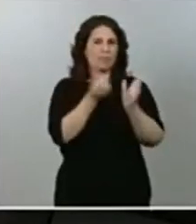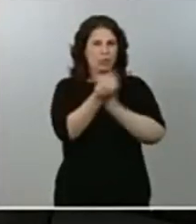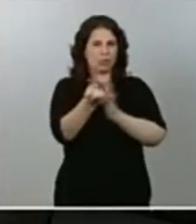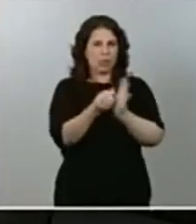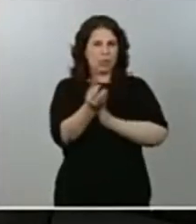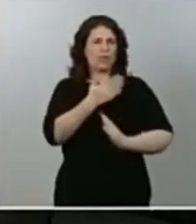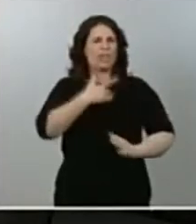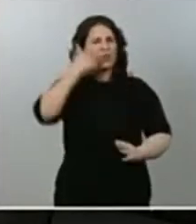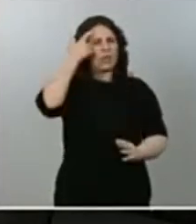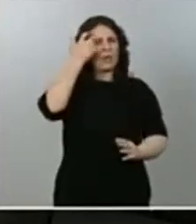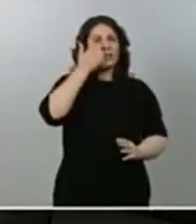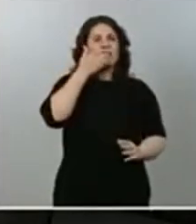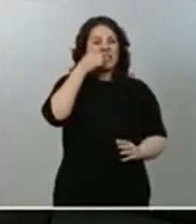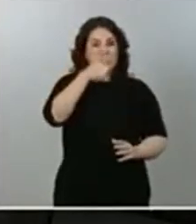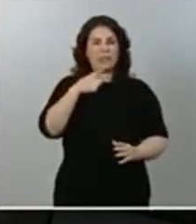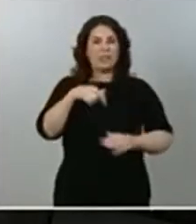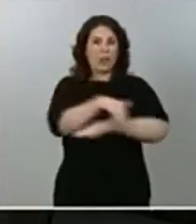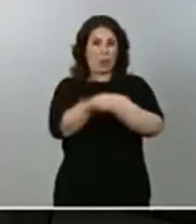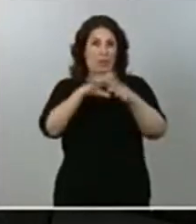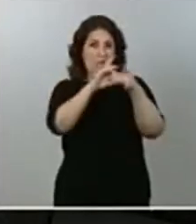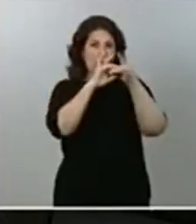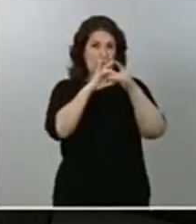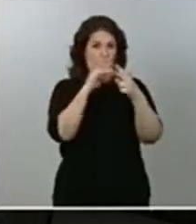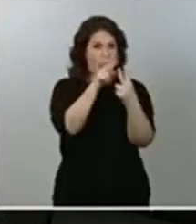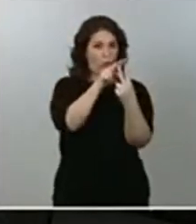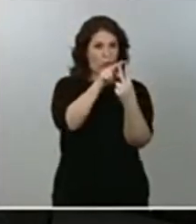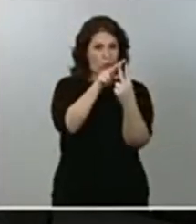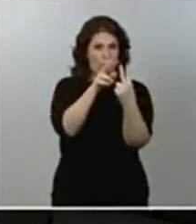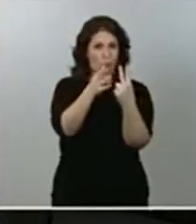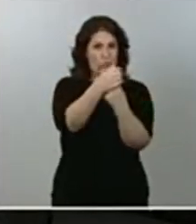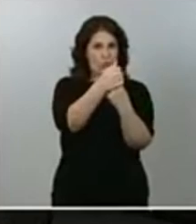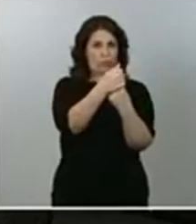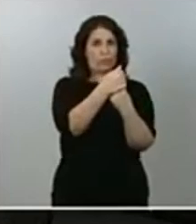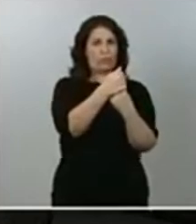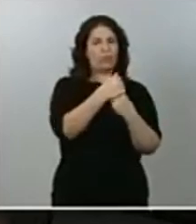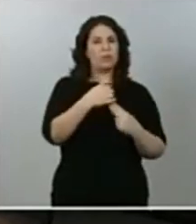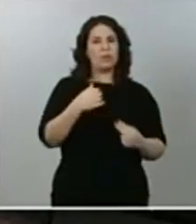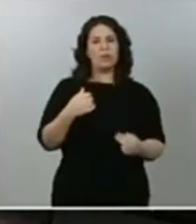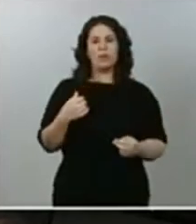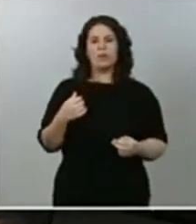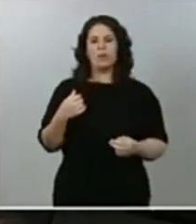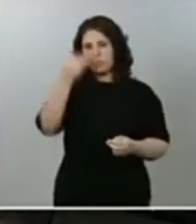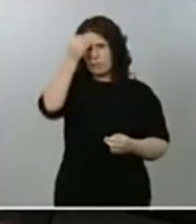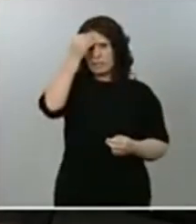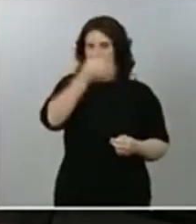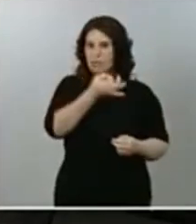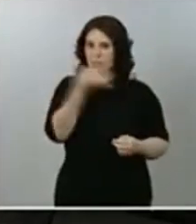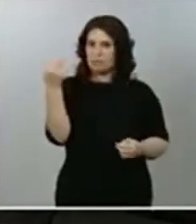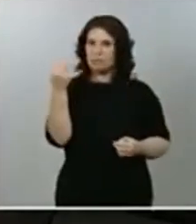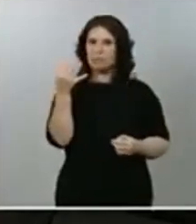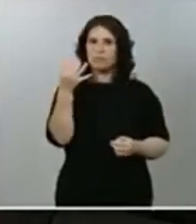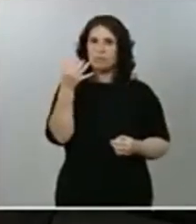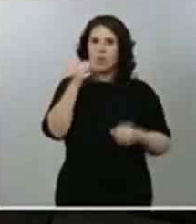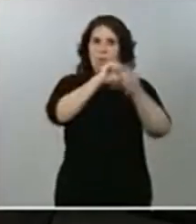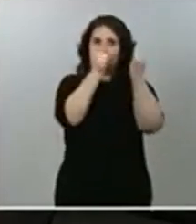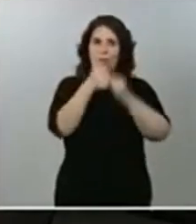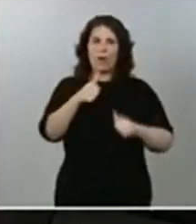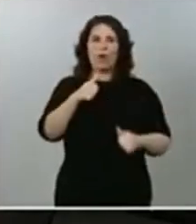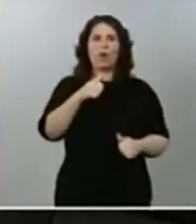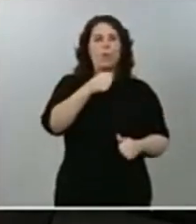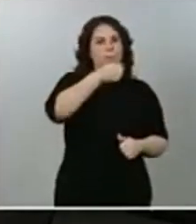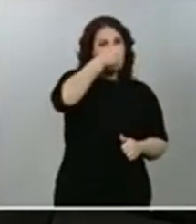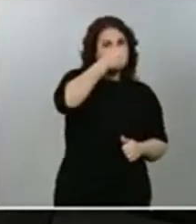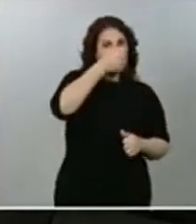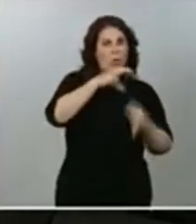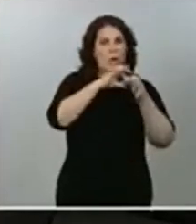gobierno de coalición que sería conveniente reproducir el modelo de coalición entre PSOE y Unidas Podemos, que en el País